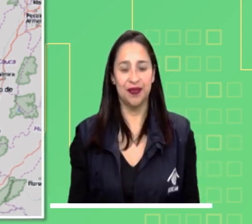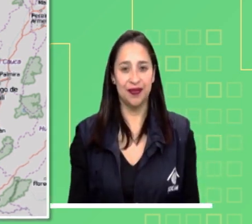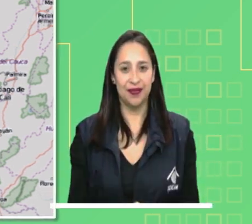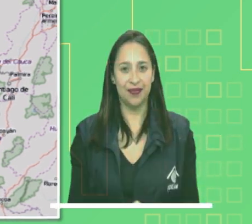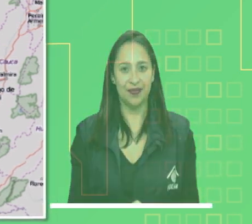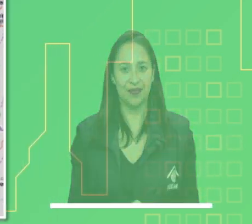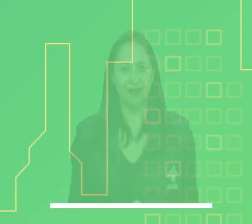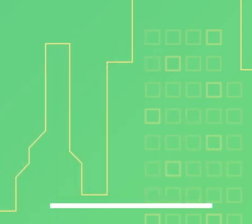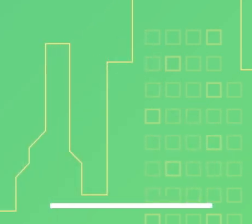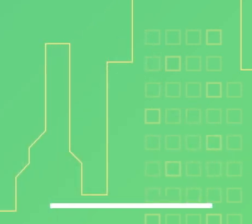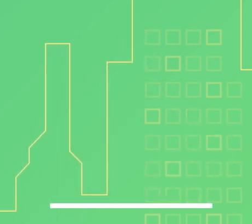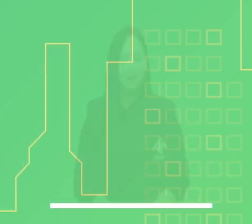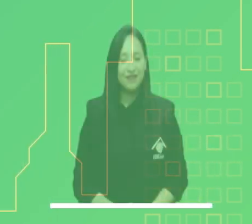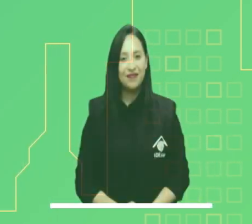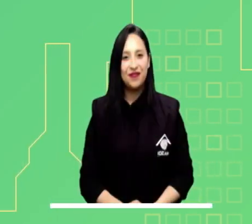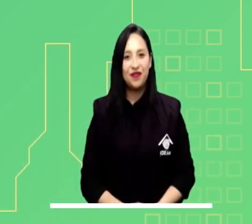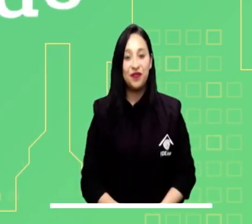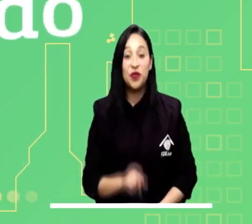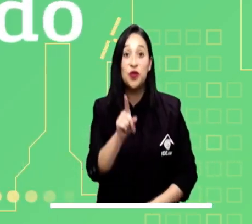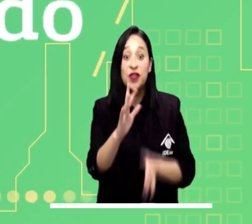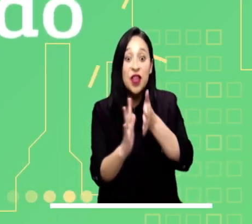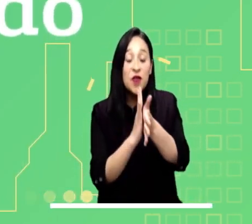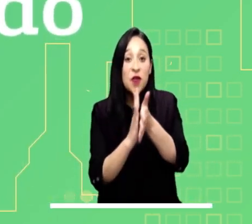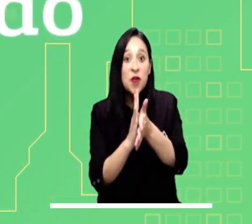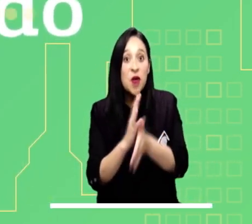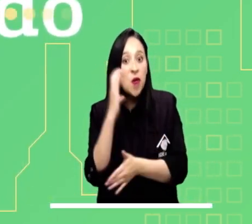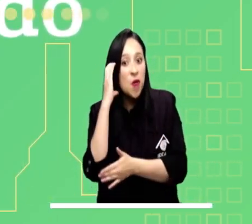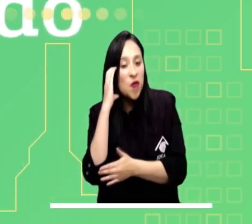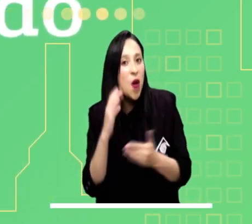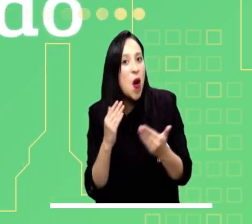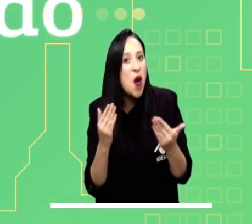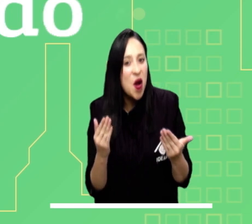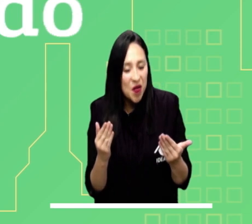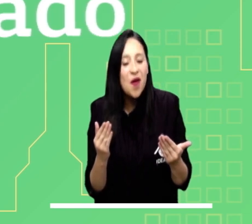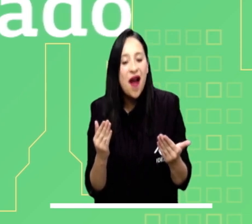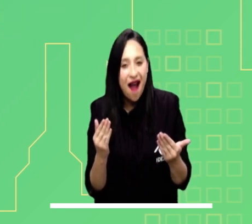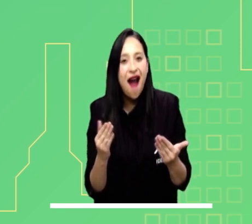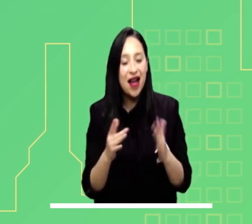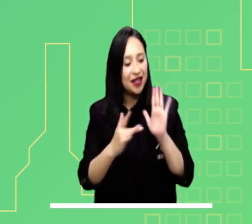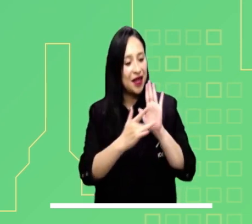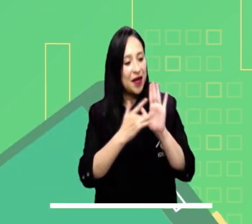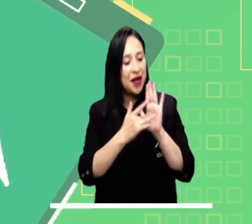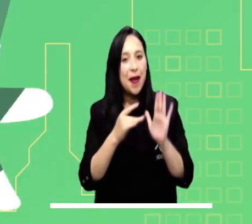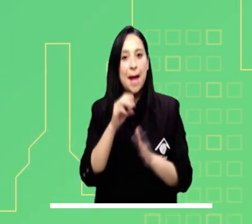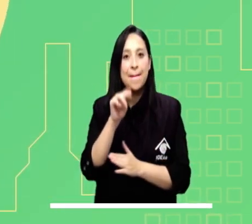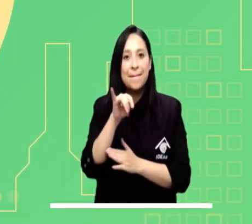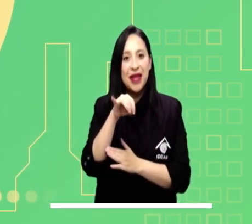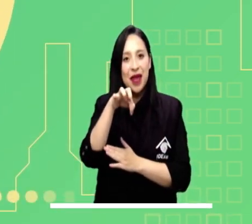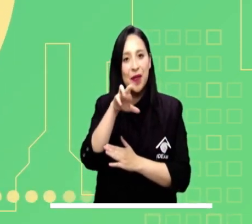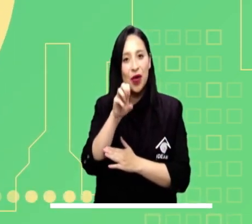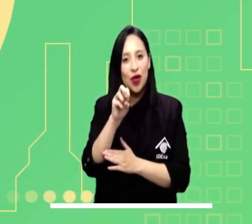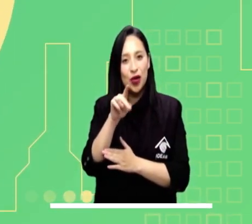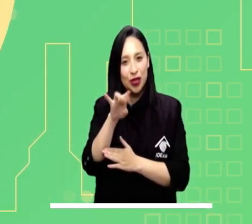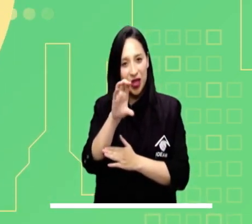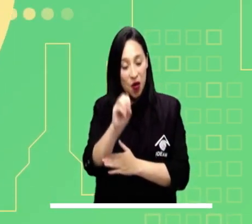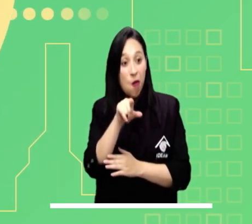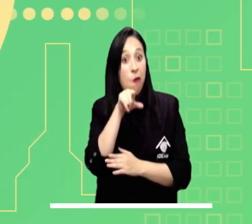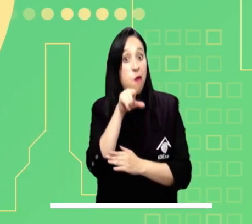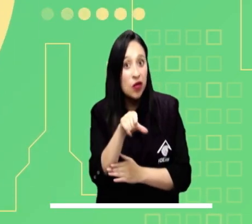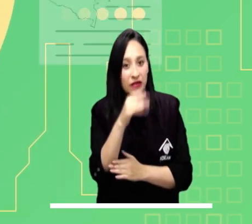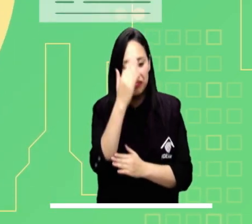Pacífico. Manténgase bien informado y en tiempo real. A través de nuestra aplicación Mi Pronóstico.